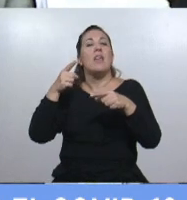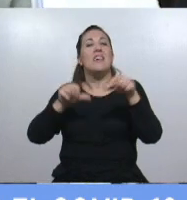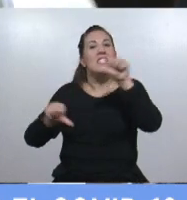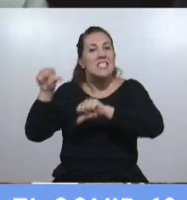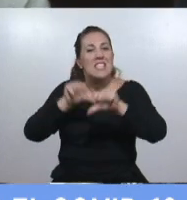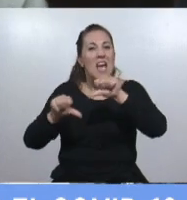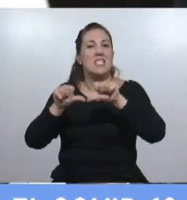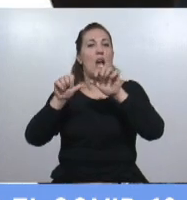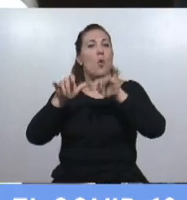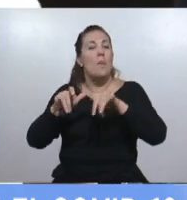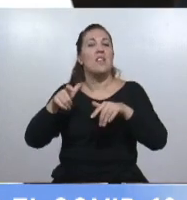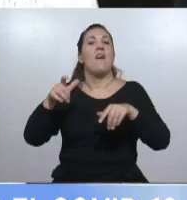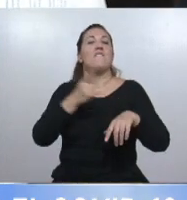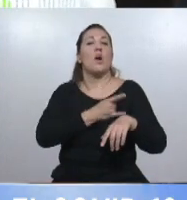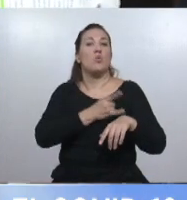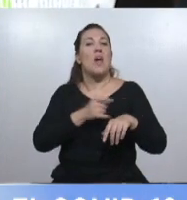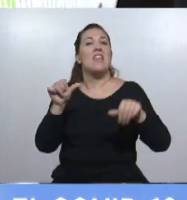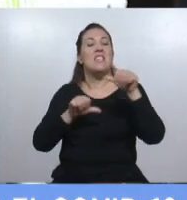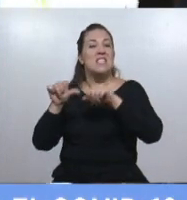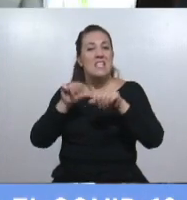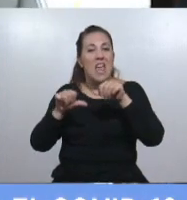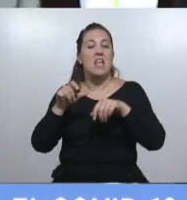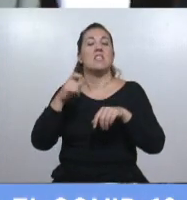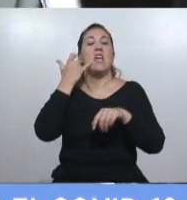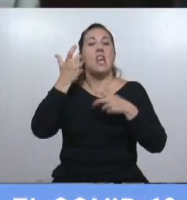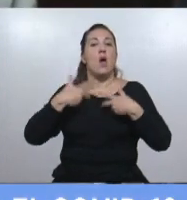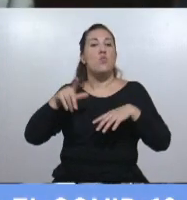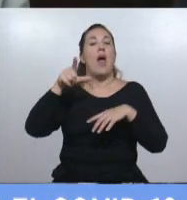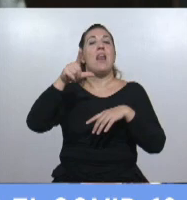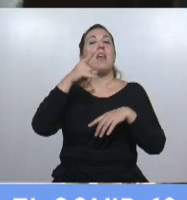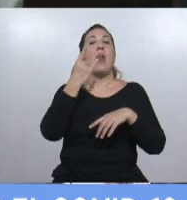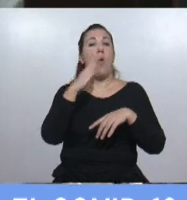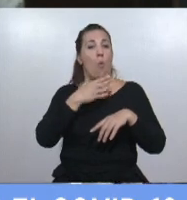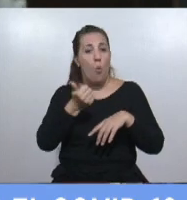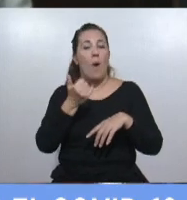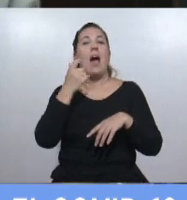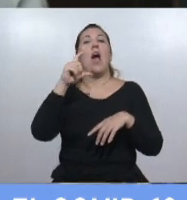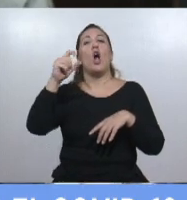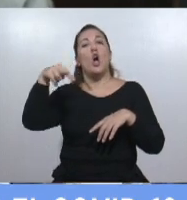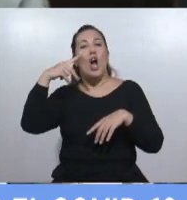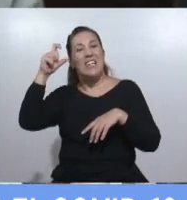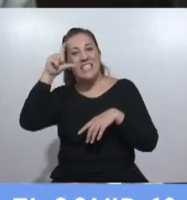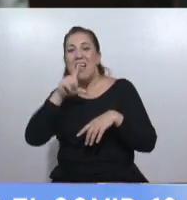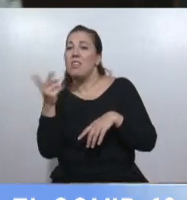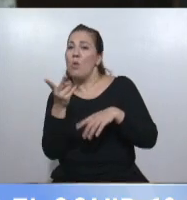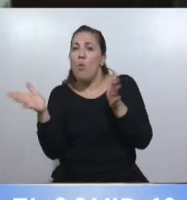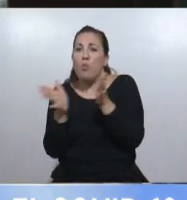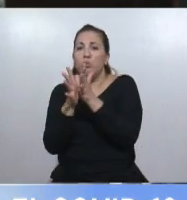Ciencias de la Computación de la Facultad de Ciencias Exactas y Naturales de la UBA y CONICET, hicieron una investigación